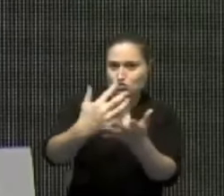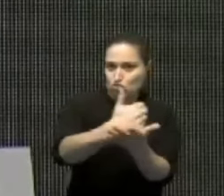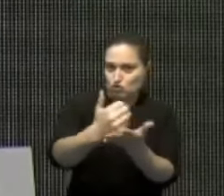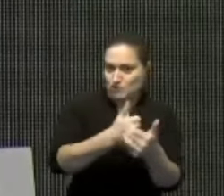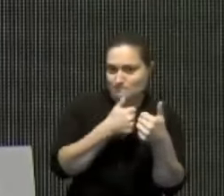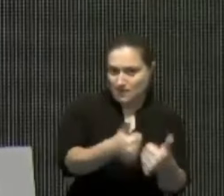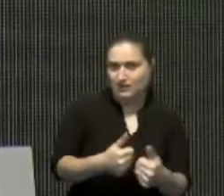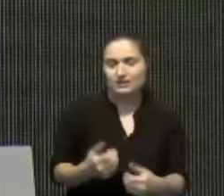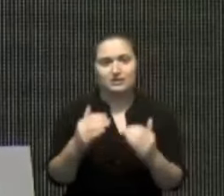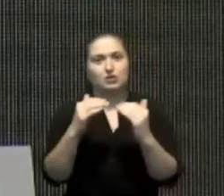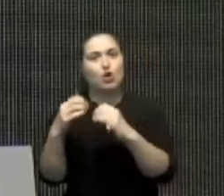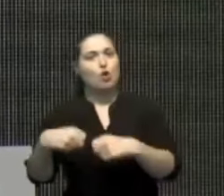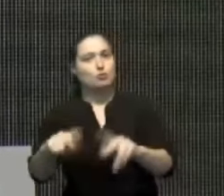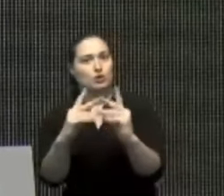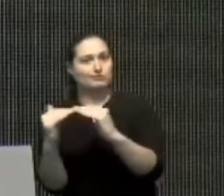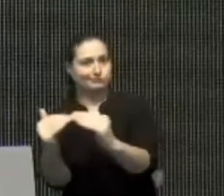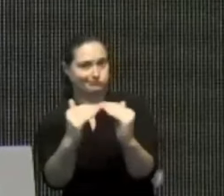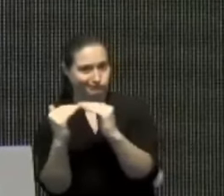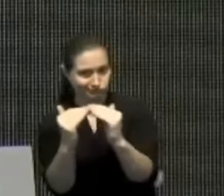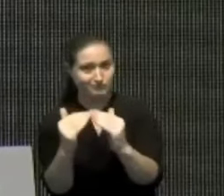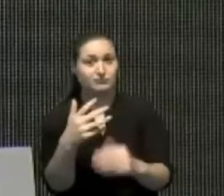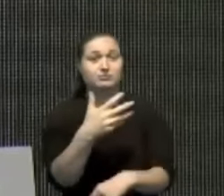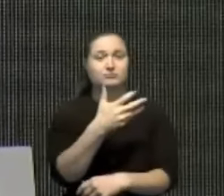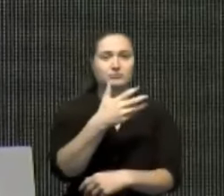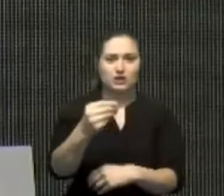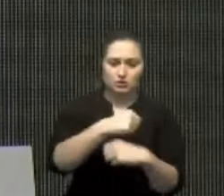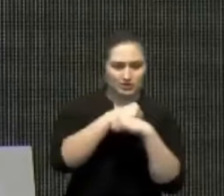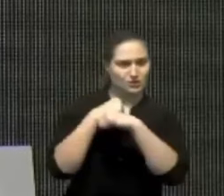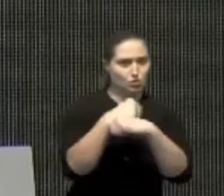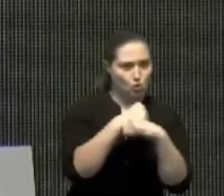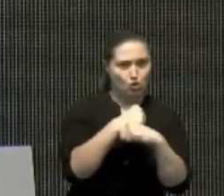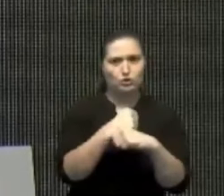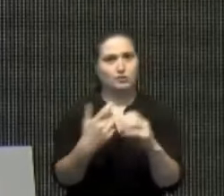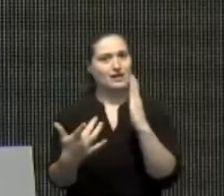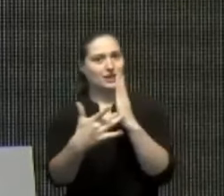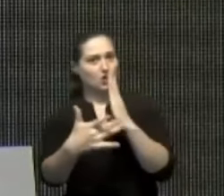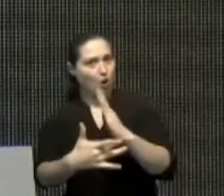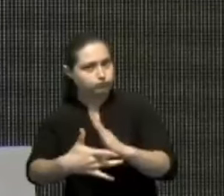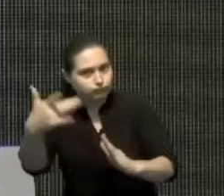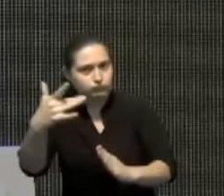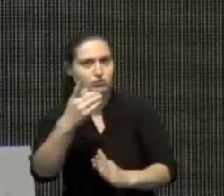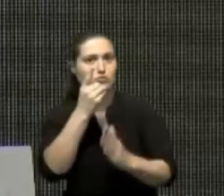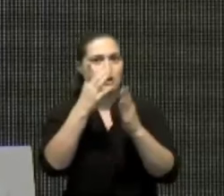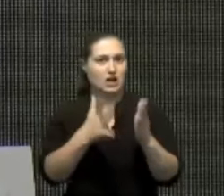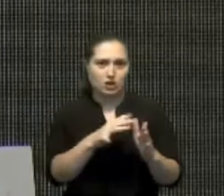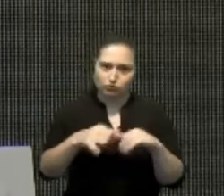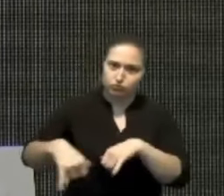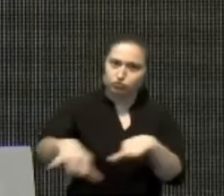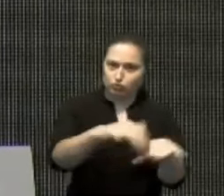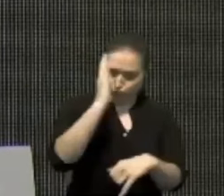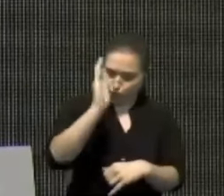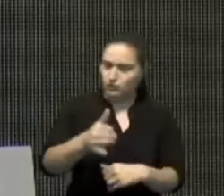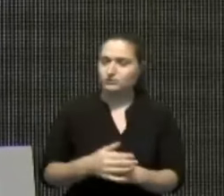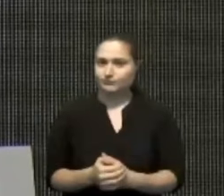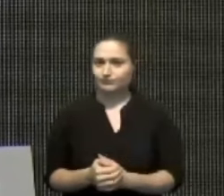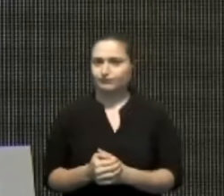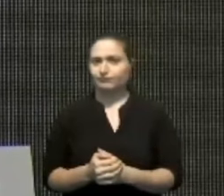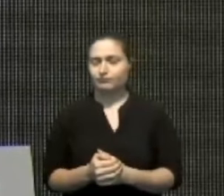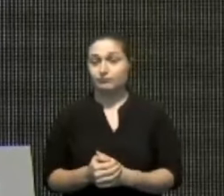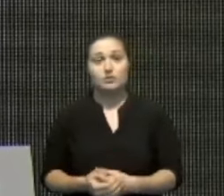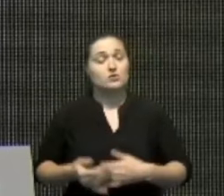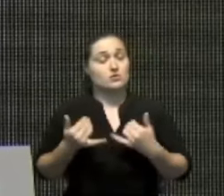de oportunidades y crear un ambiente seguro y moderno para todos los dominicanos. Hoy, estamos